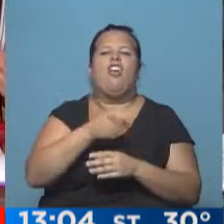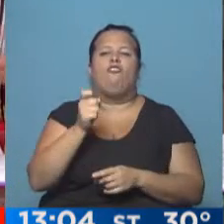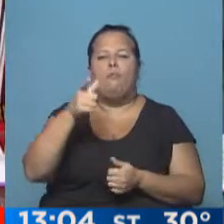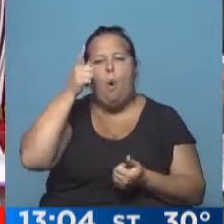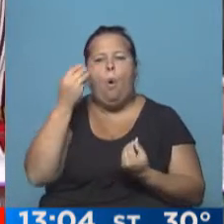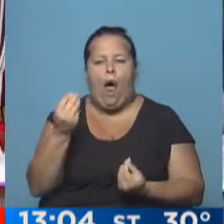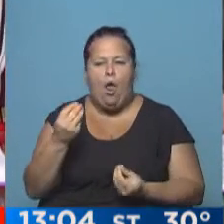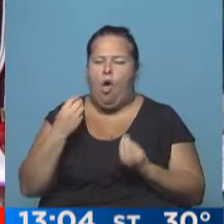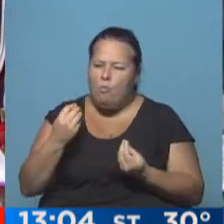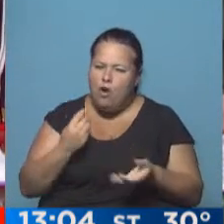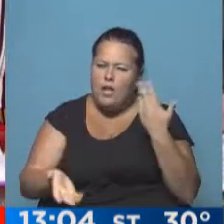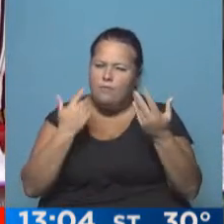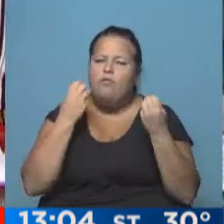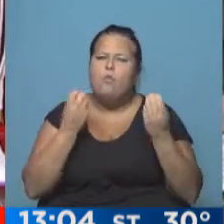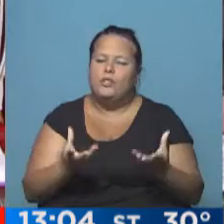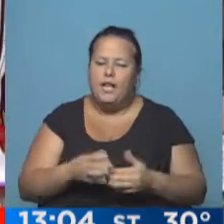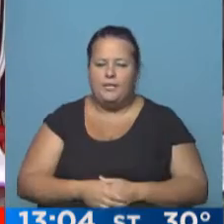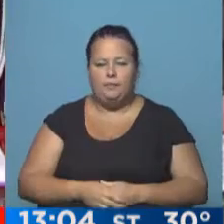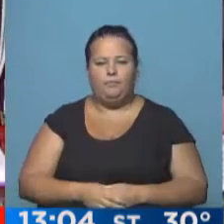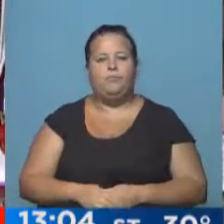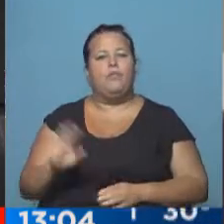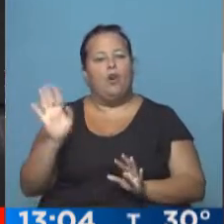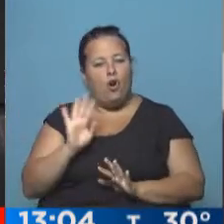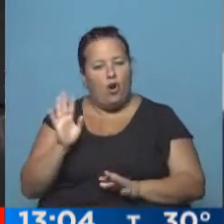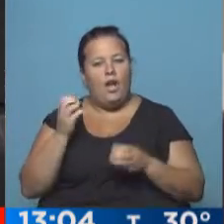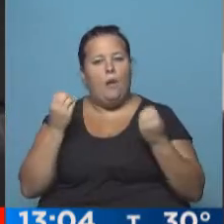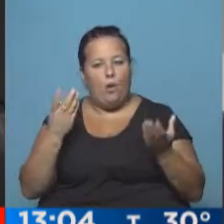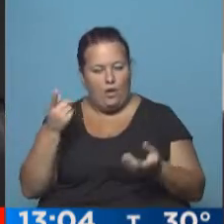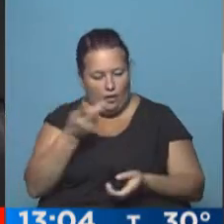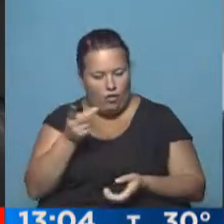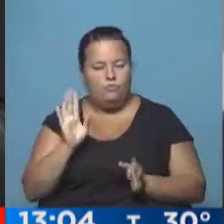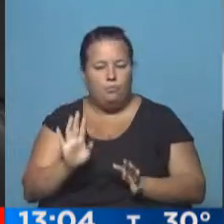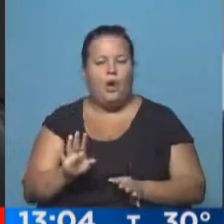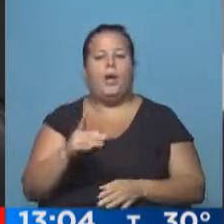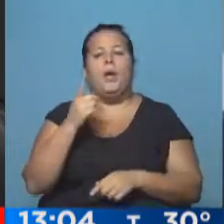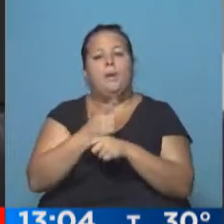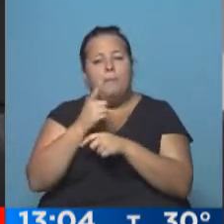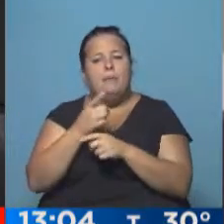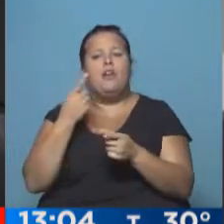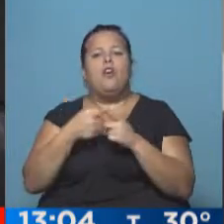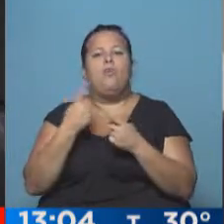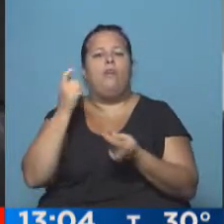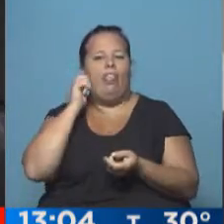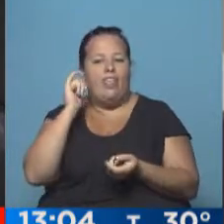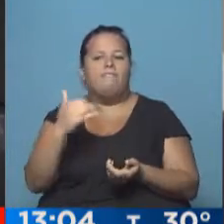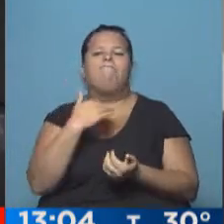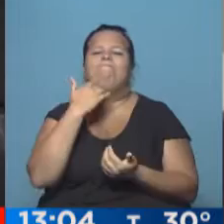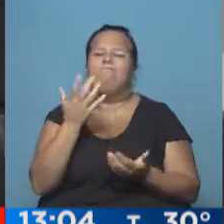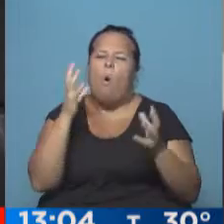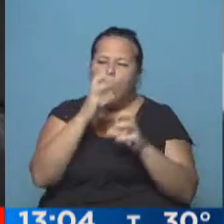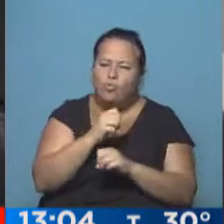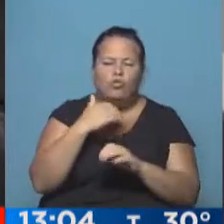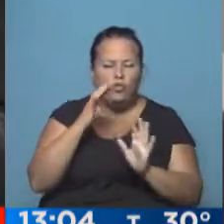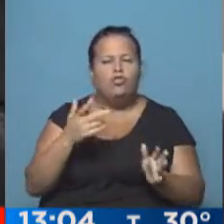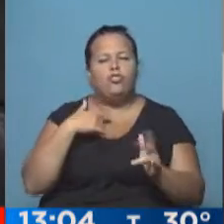allanamiento, ¿no? ¿Por qué se hizo, Emilio? ¿Cómo te va? Hola Agustina, Roberto. Bueno, en principio por un informante, no está muy claro, y yo